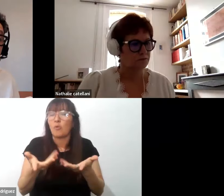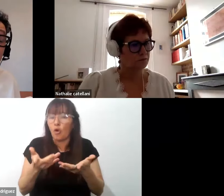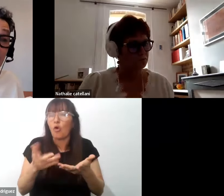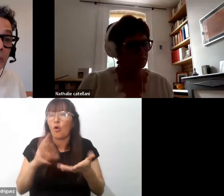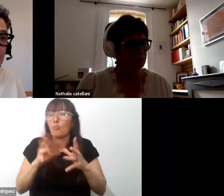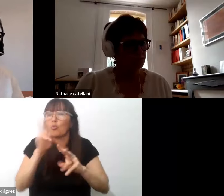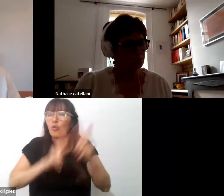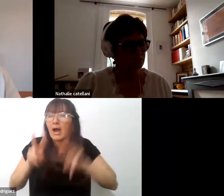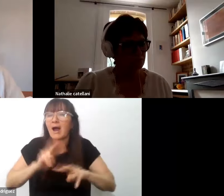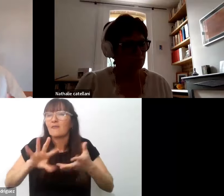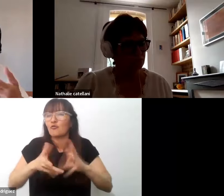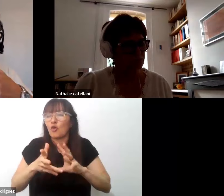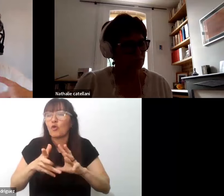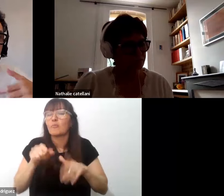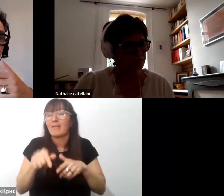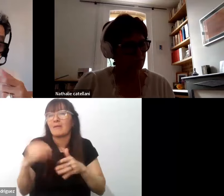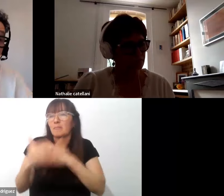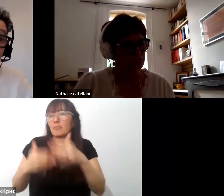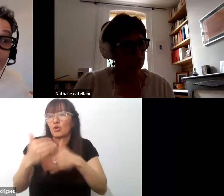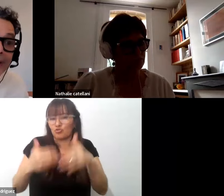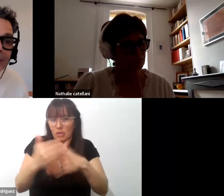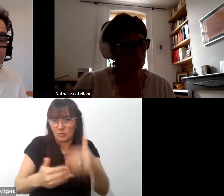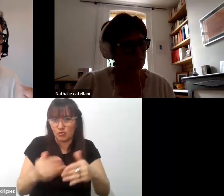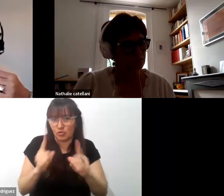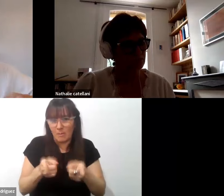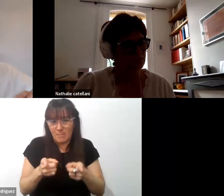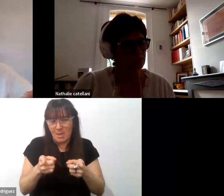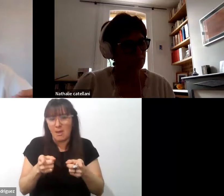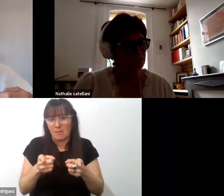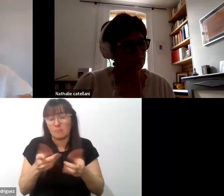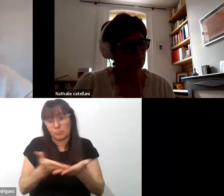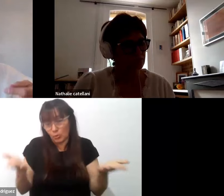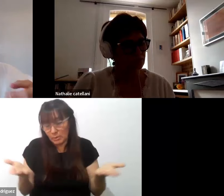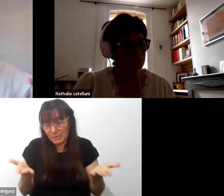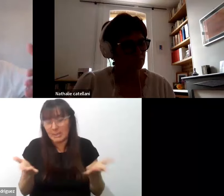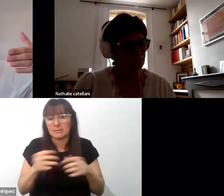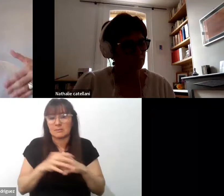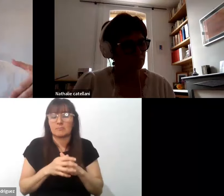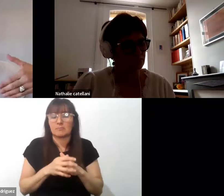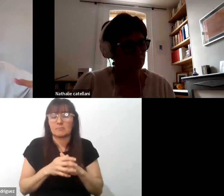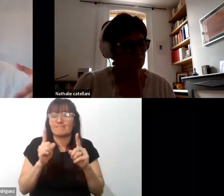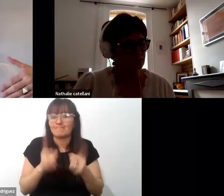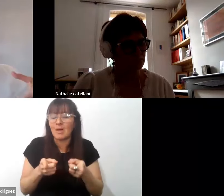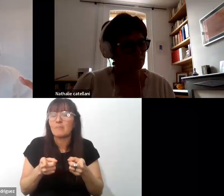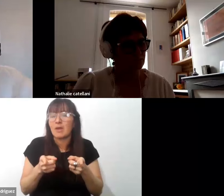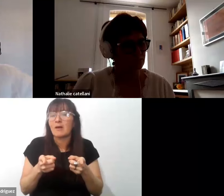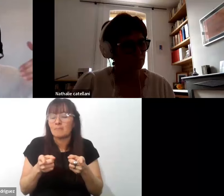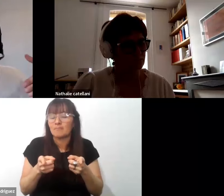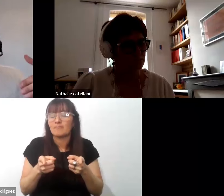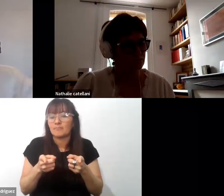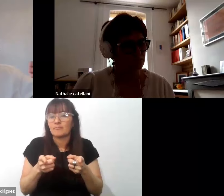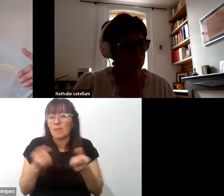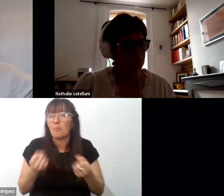en ese proceso y al mismo tiempo públicas y al mismo tiempo tratar de potenciar no